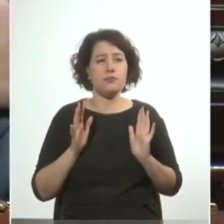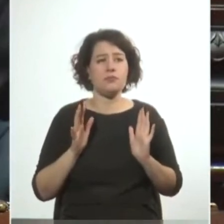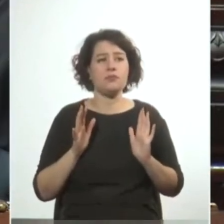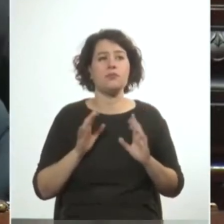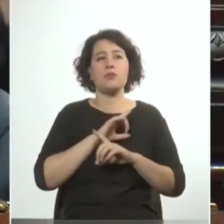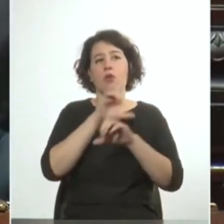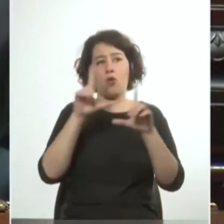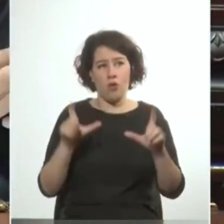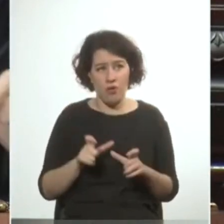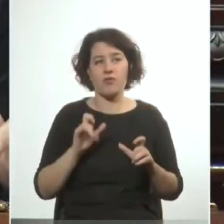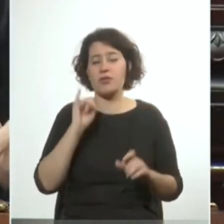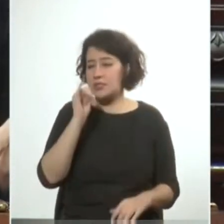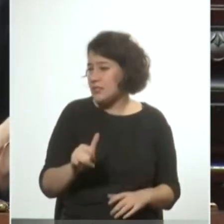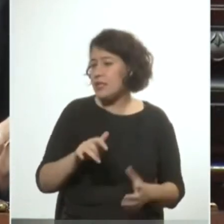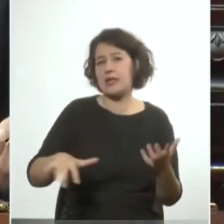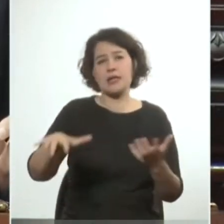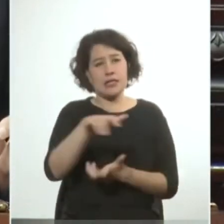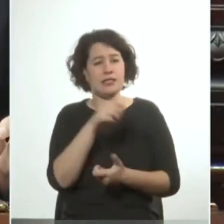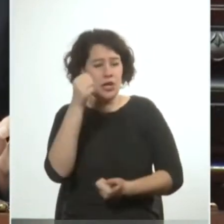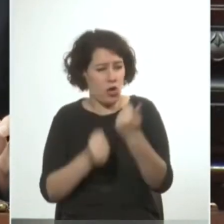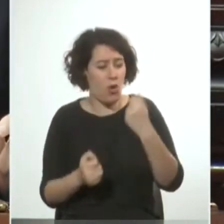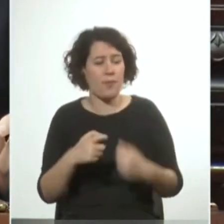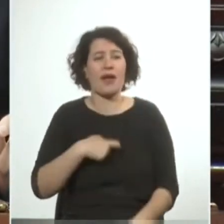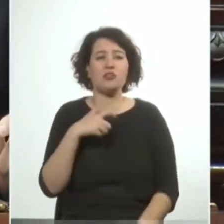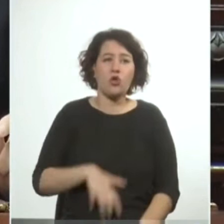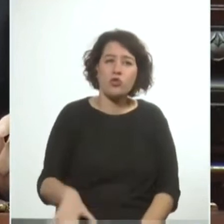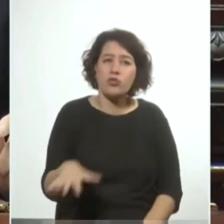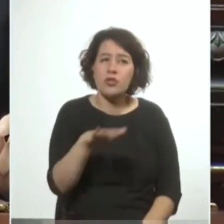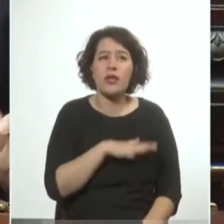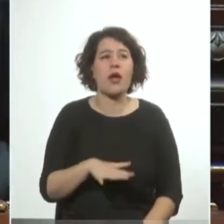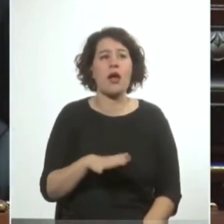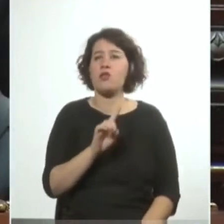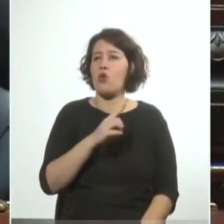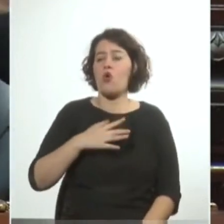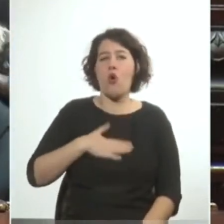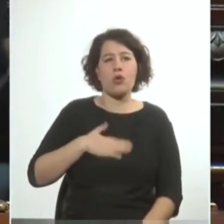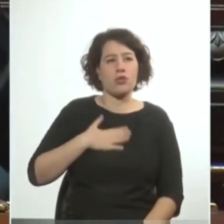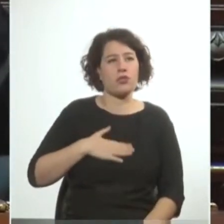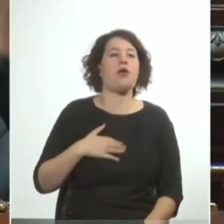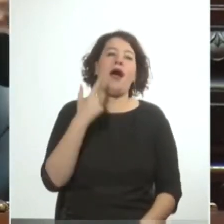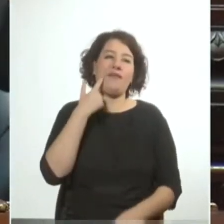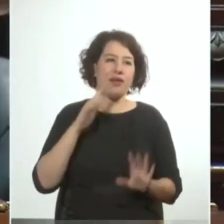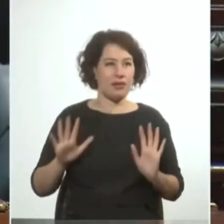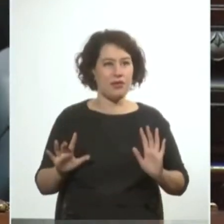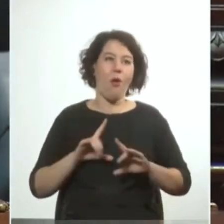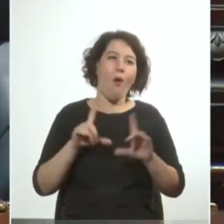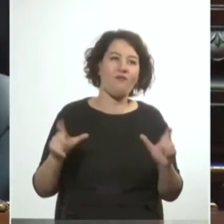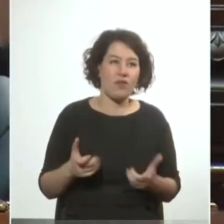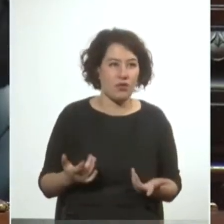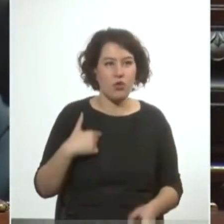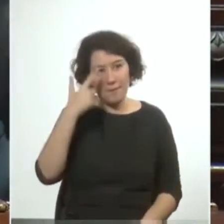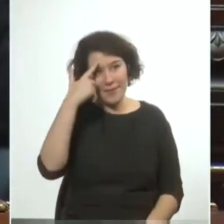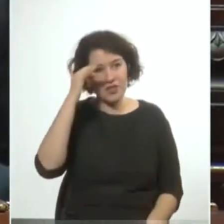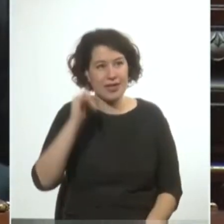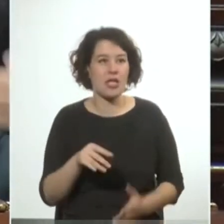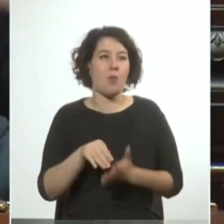por subió esto que había crisis económica social este insatisfacción a ver por supuesto no calculo que sí